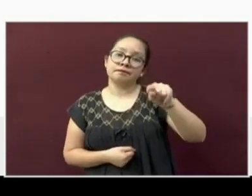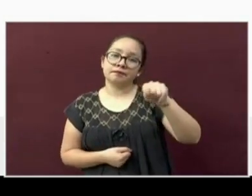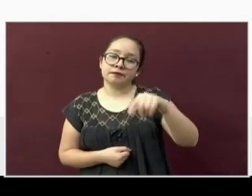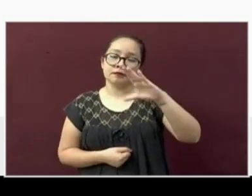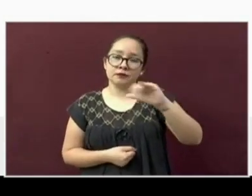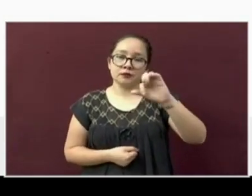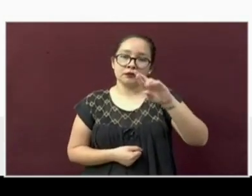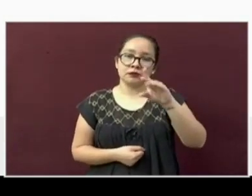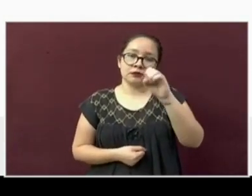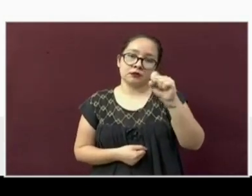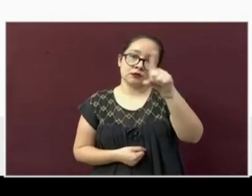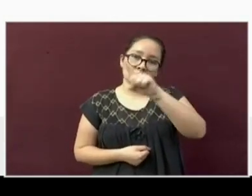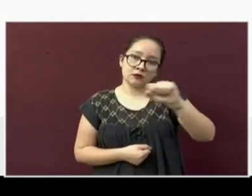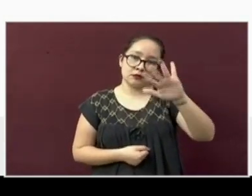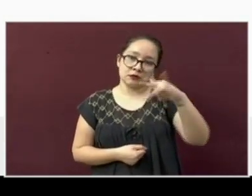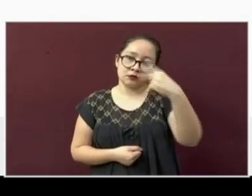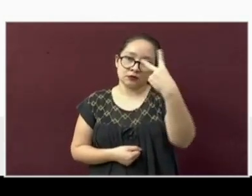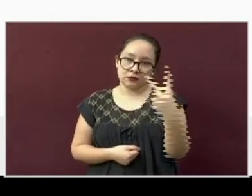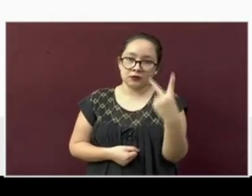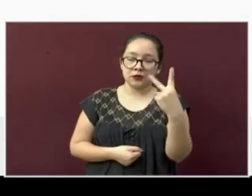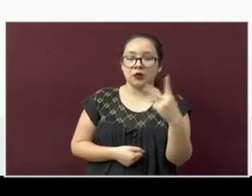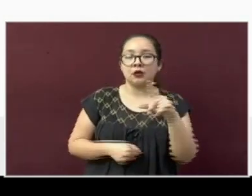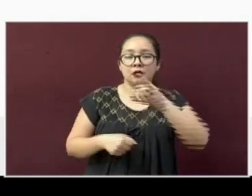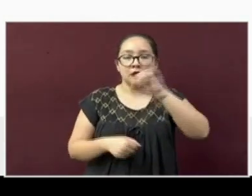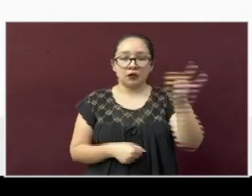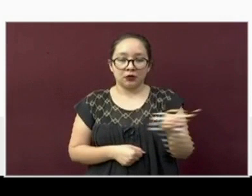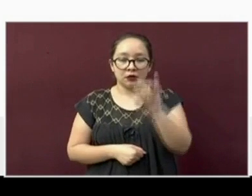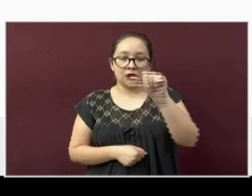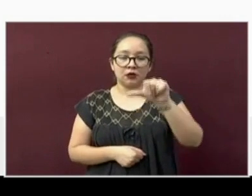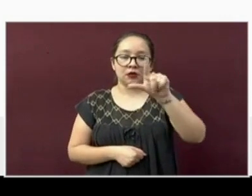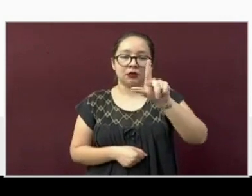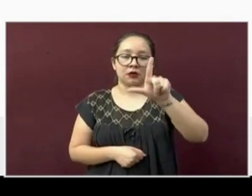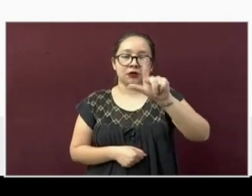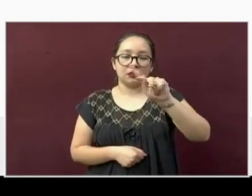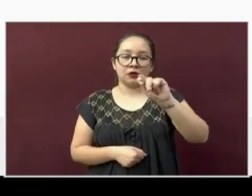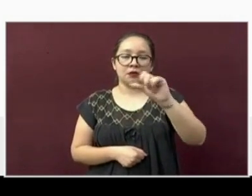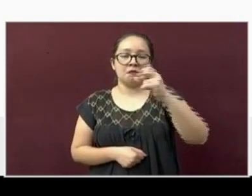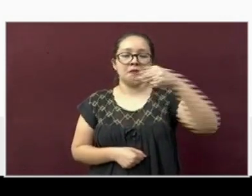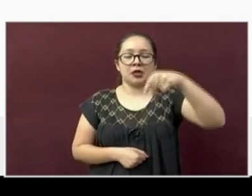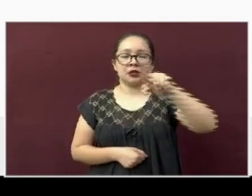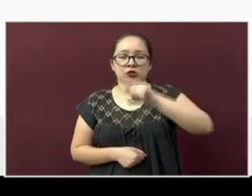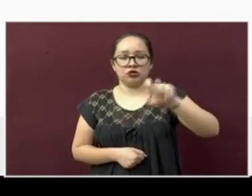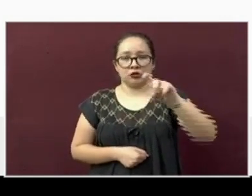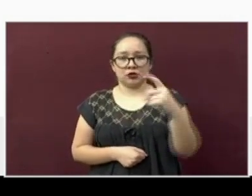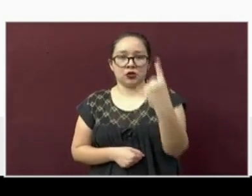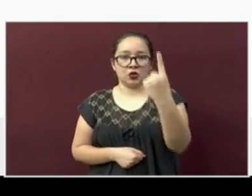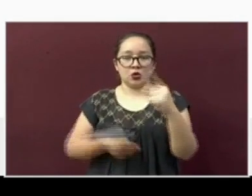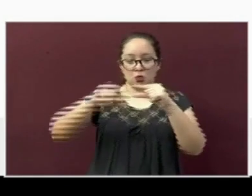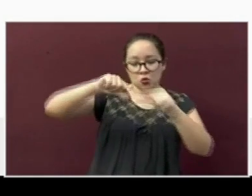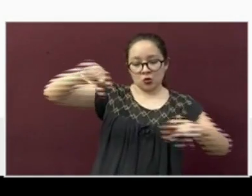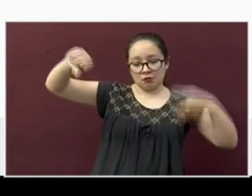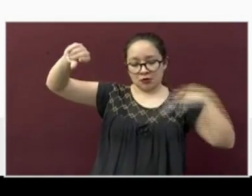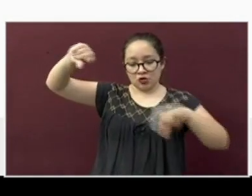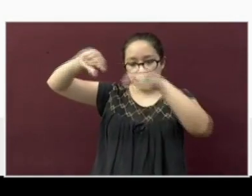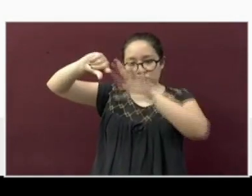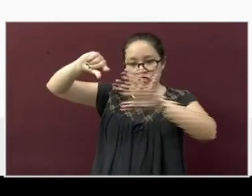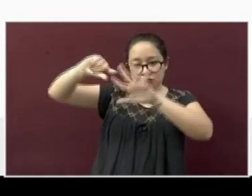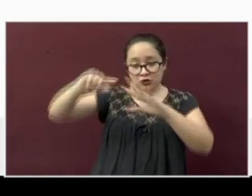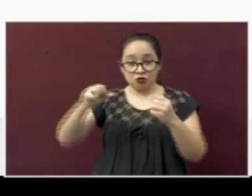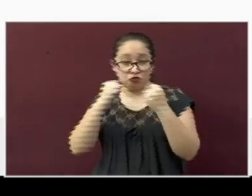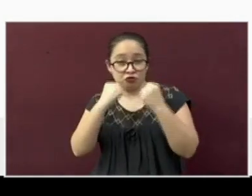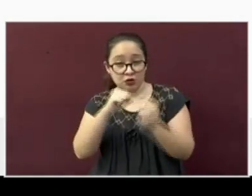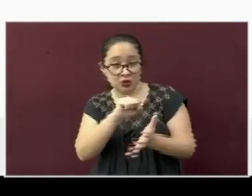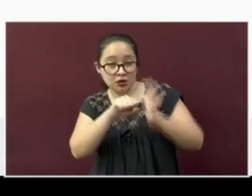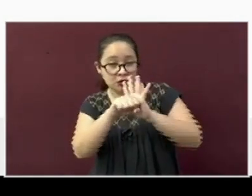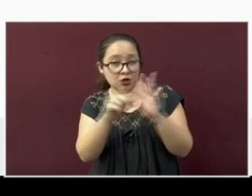Acarrillo ciento cincuenta y dos. Y Jaltipan ciento treinta y uno. Y en la región norte la transmisión